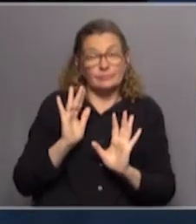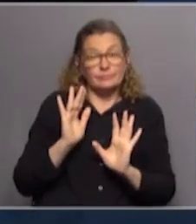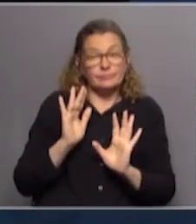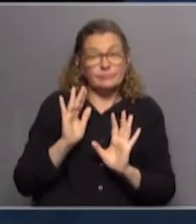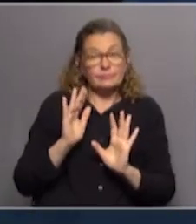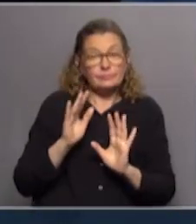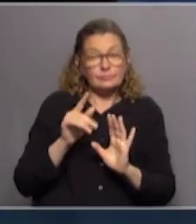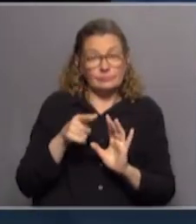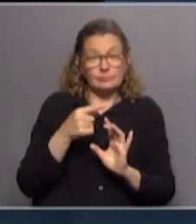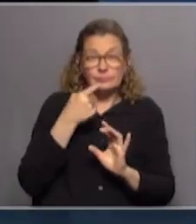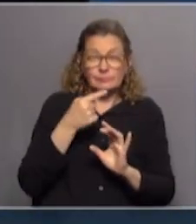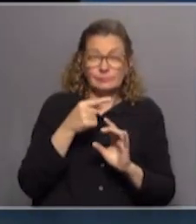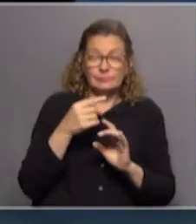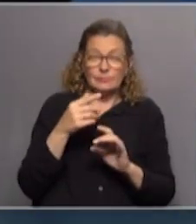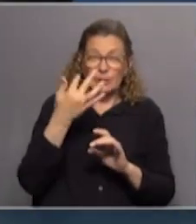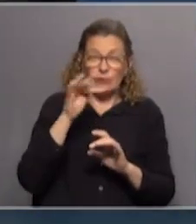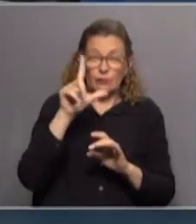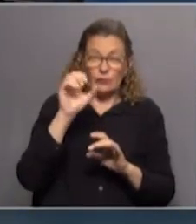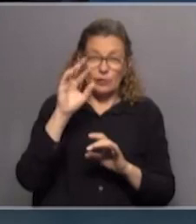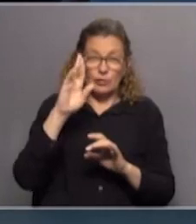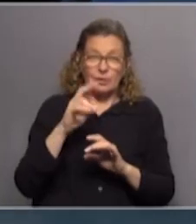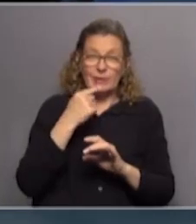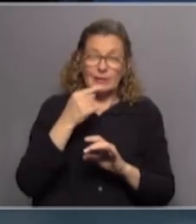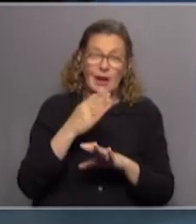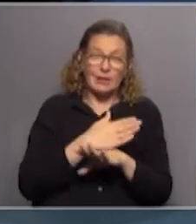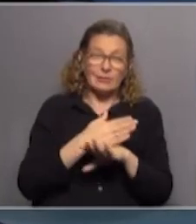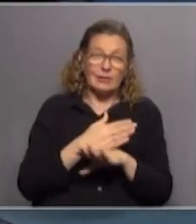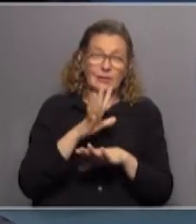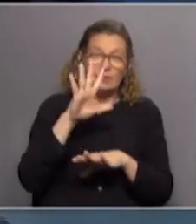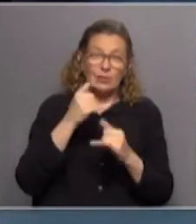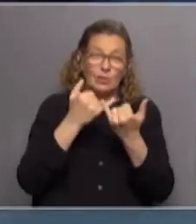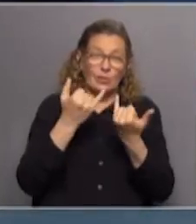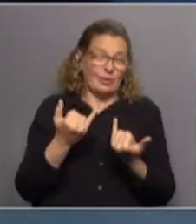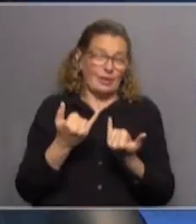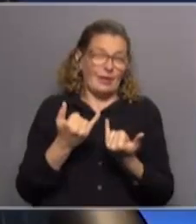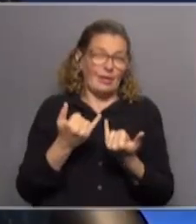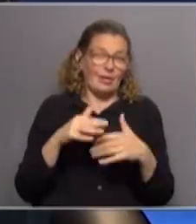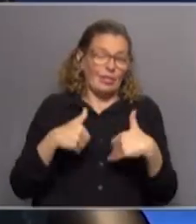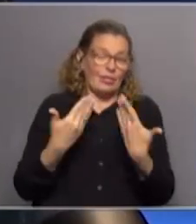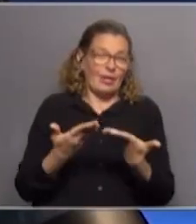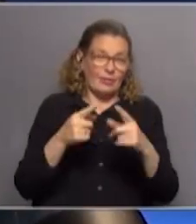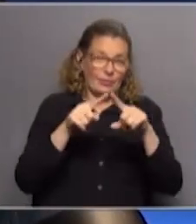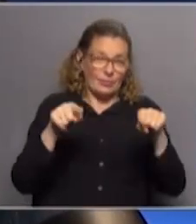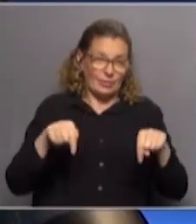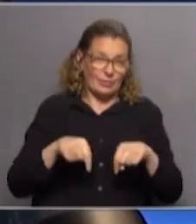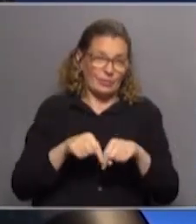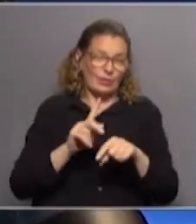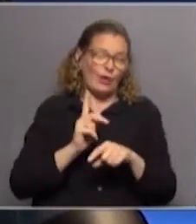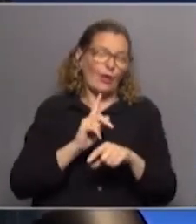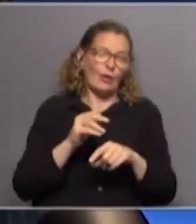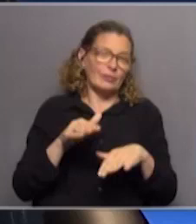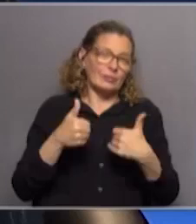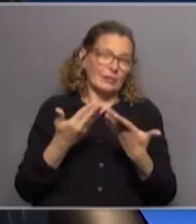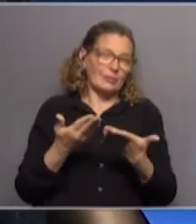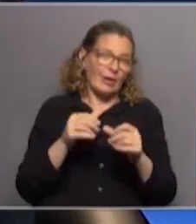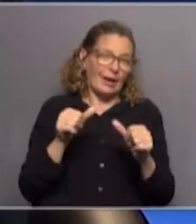la carta esa que mencionaba Flor hace un ratito en la que se le da 5 días es una carta que no es de estilo no es de estilo